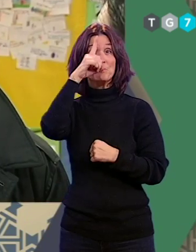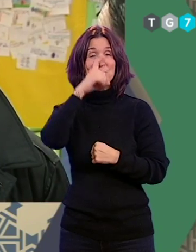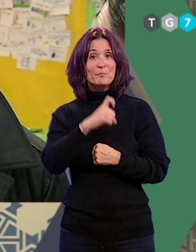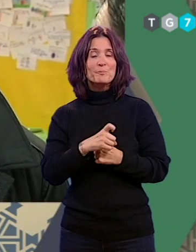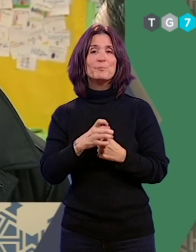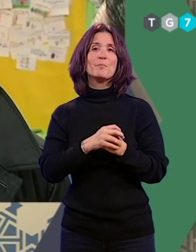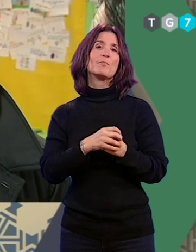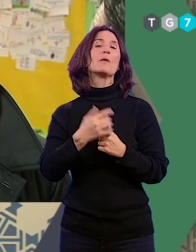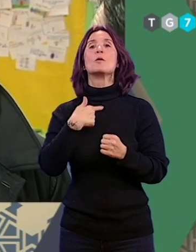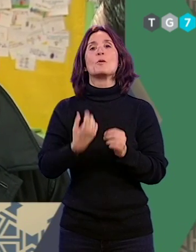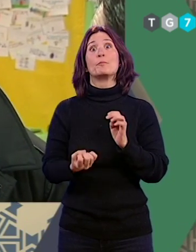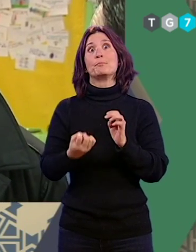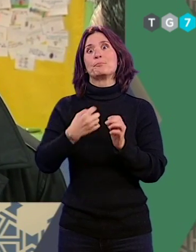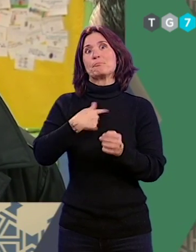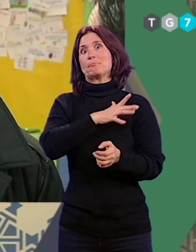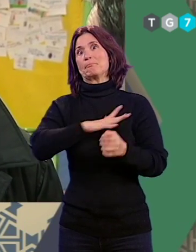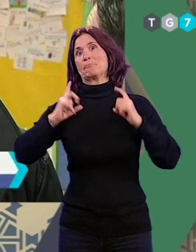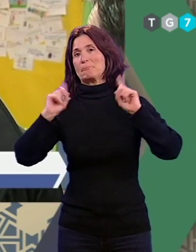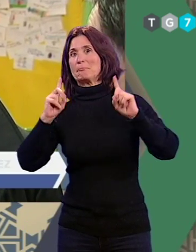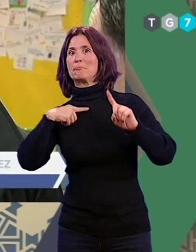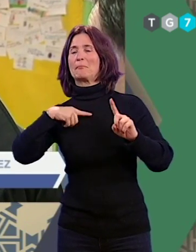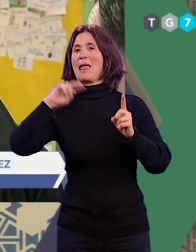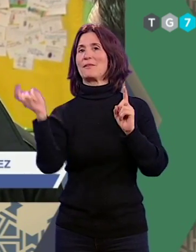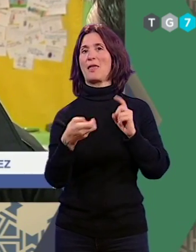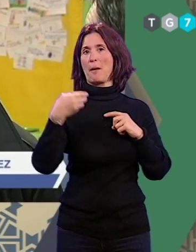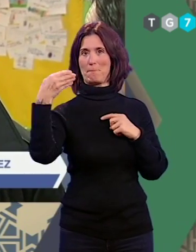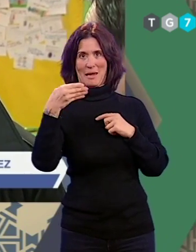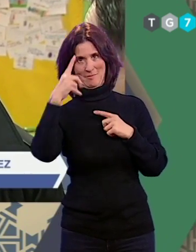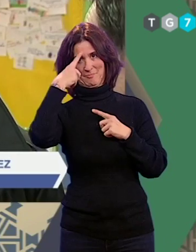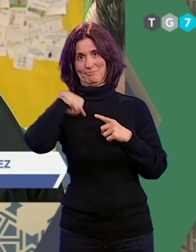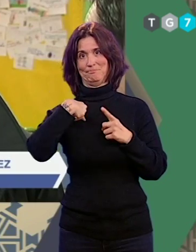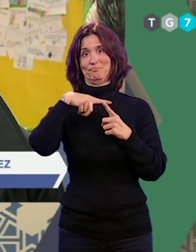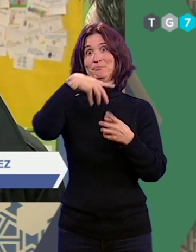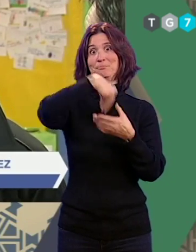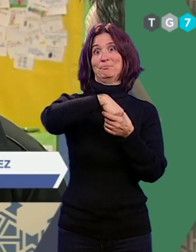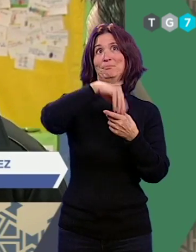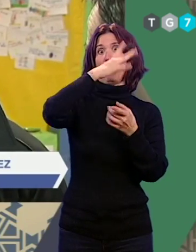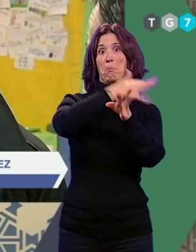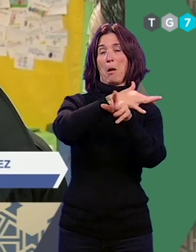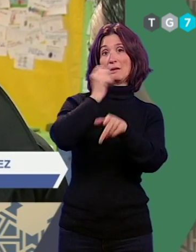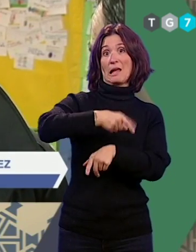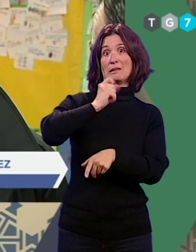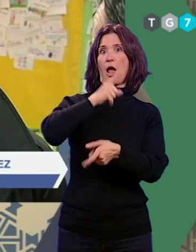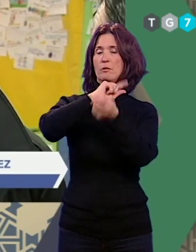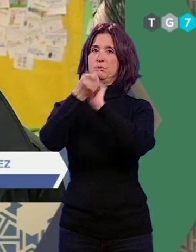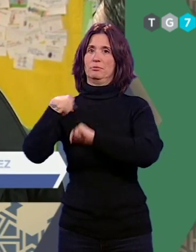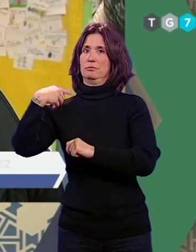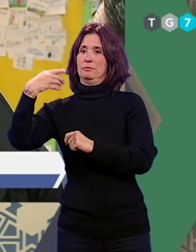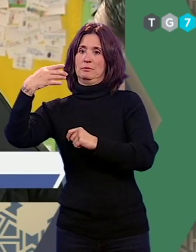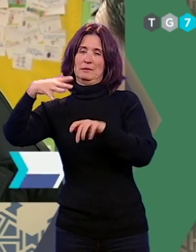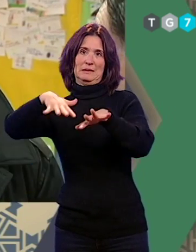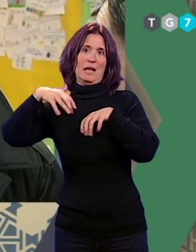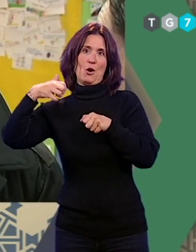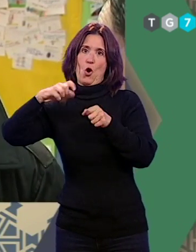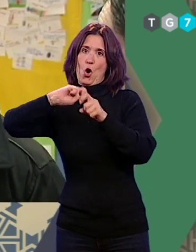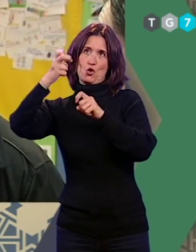activado el plan B, porque hacemos todas las actividades en el patio. Este año con la mitad del alumnado lo vamos a hacer en el Zoom, porque el Zoom se nos queda